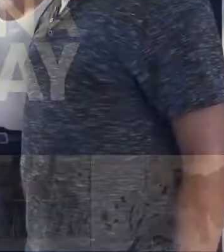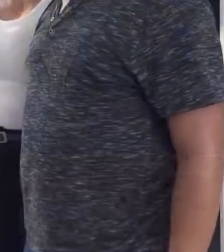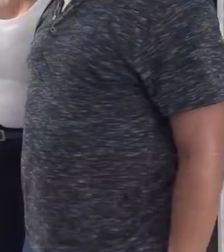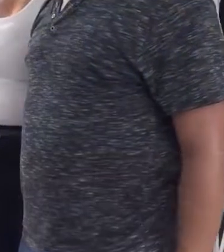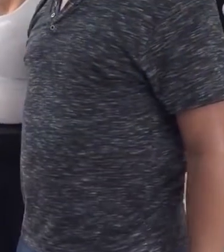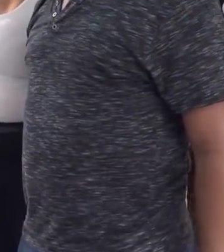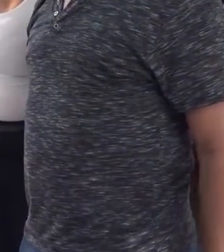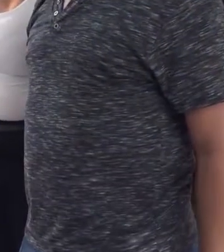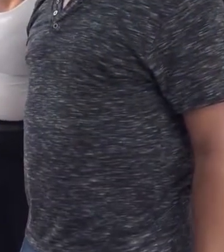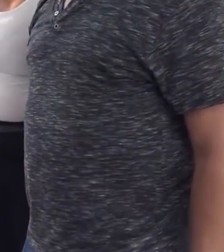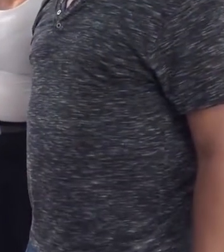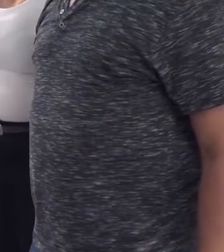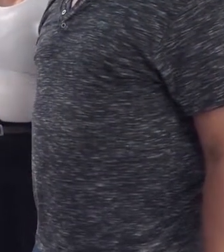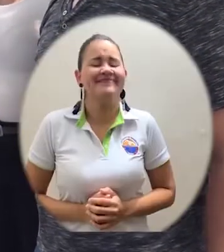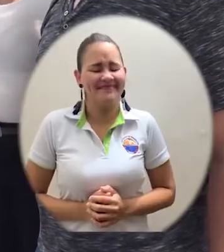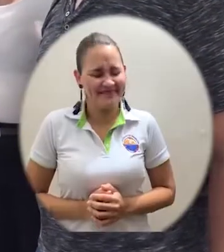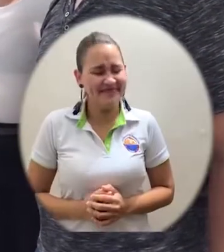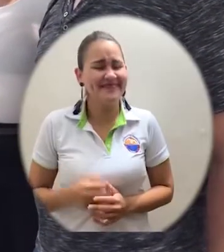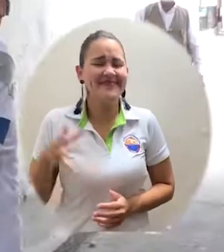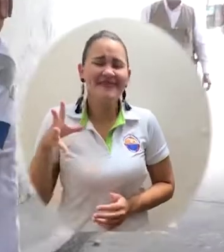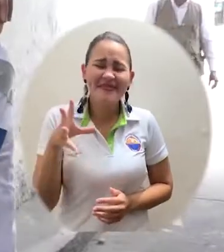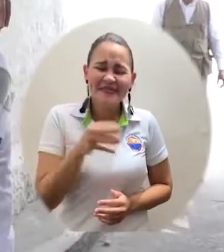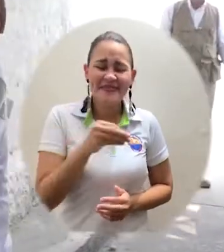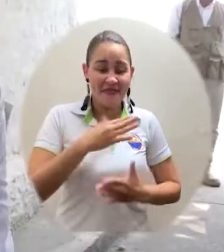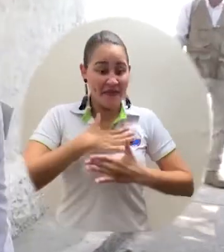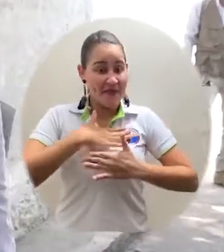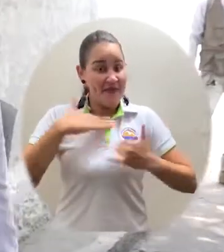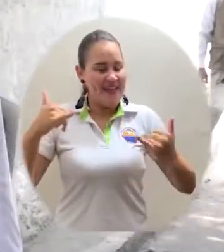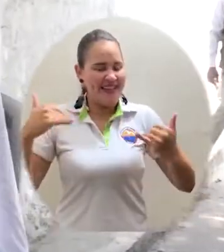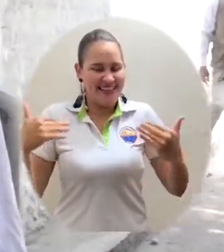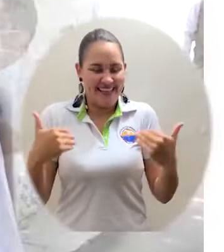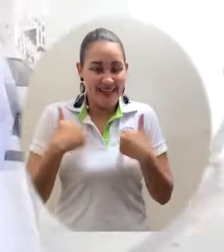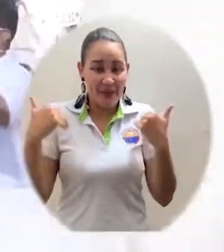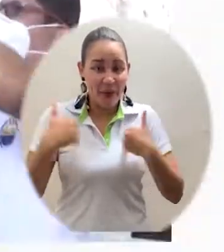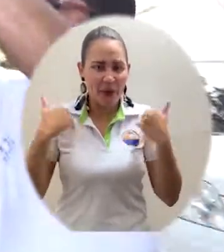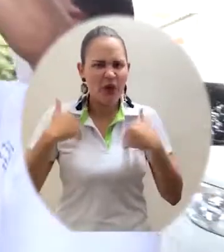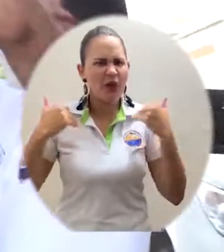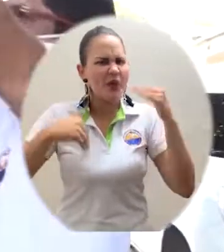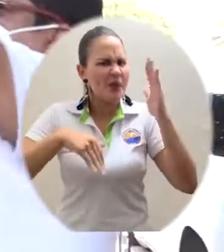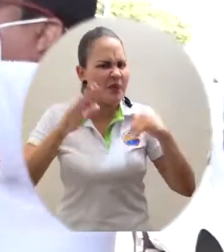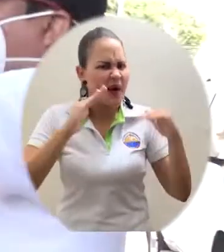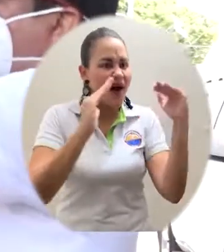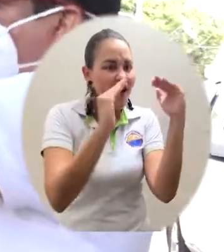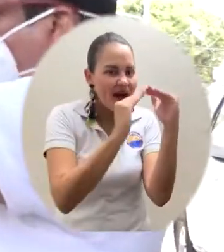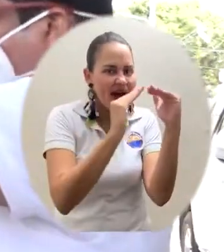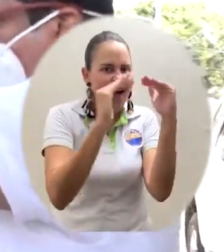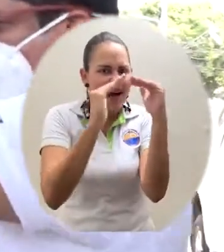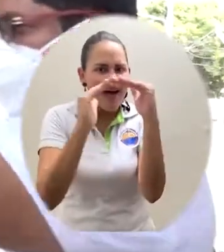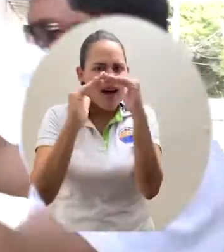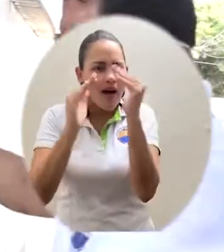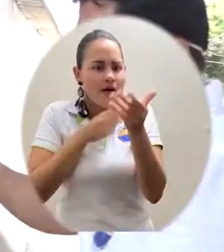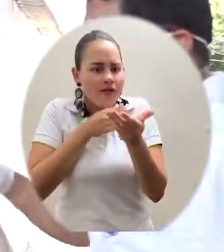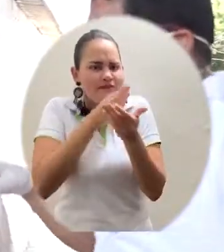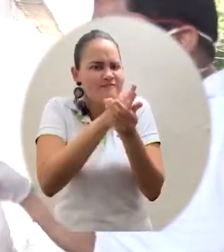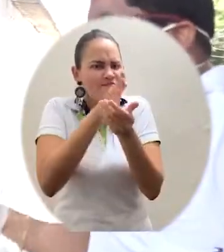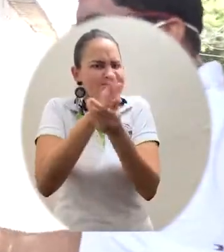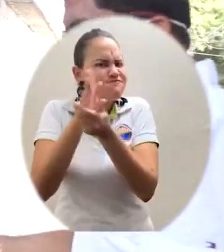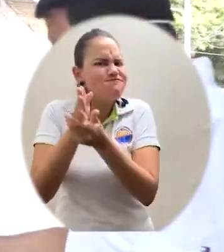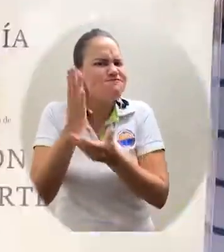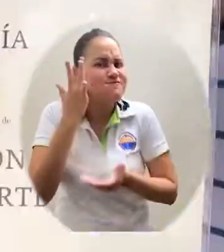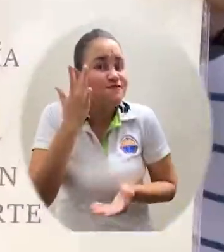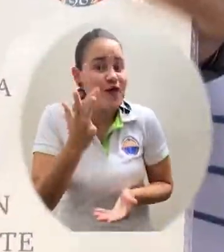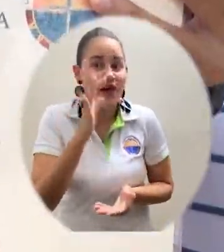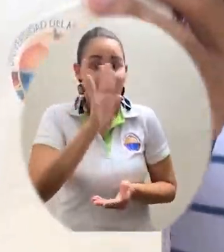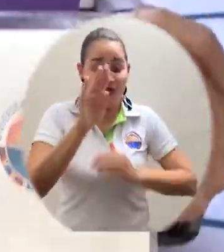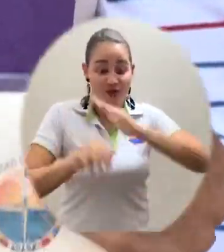Felicidad y satisfacción se vivieron en diferentes hogares de Santa Marta, cuando el rector Pablo Vera Salazar, en compañía del director del Centro para